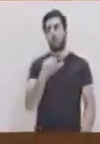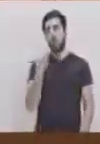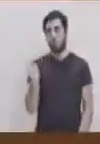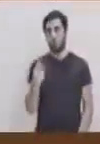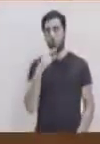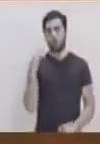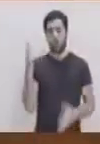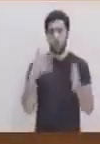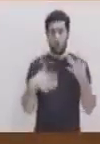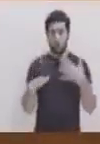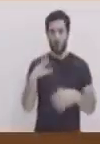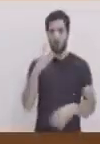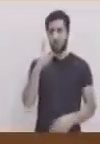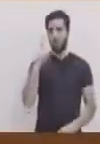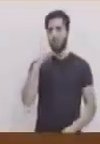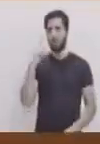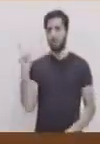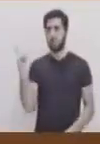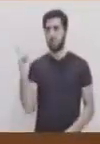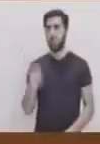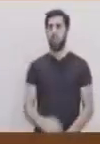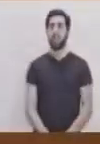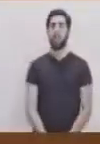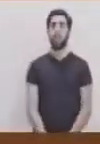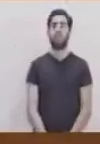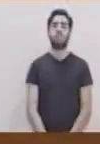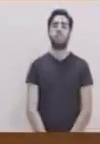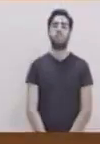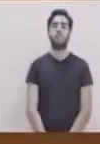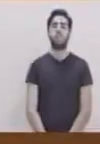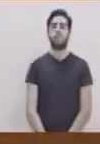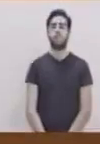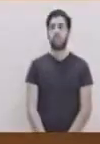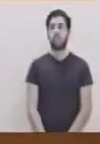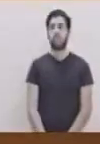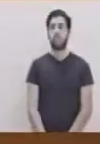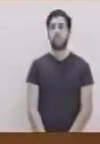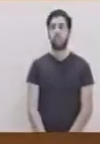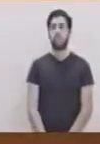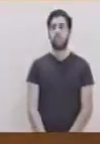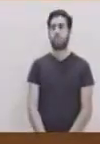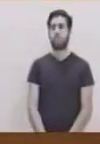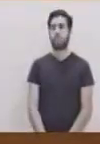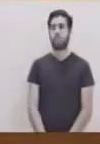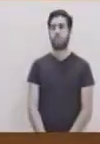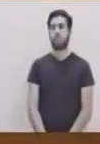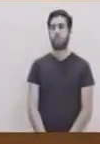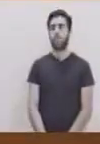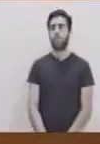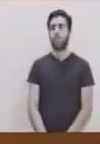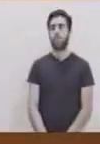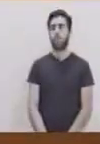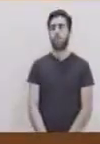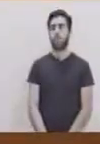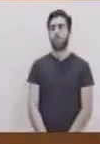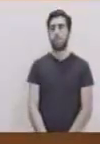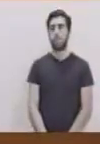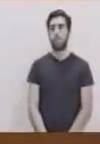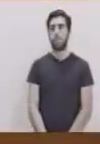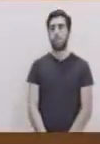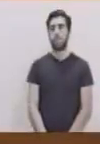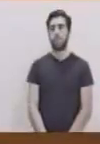para los siguientes vamos a utilizar otro color de la misma manera fuerte